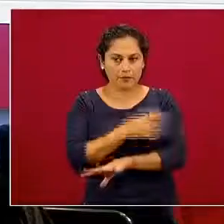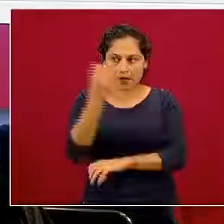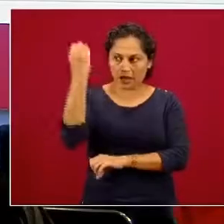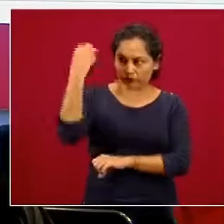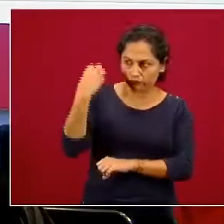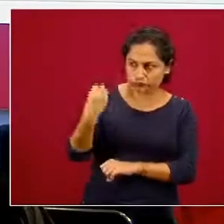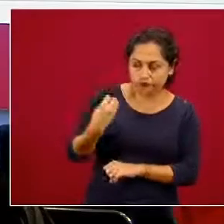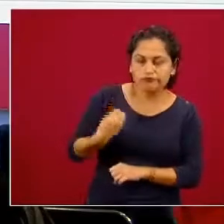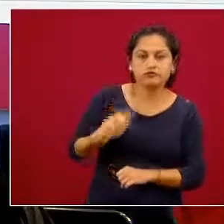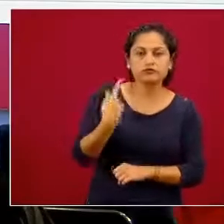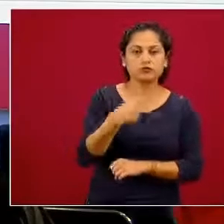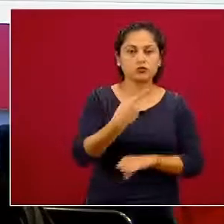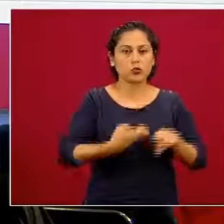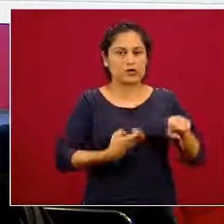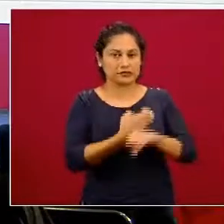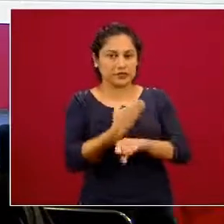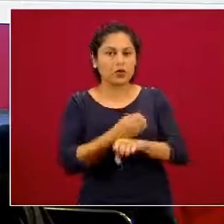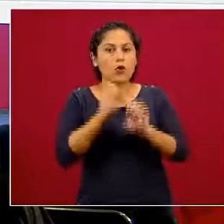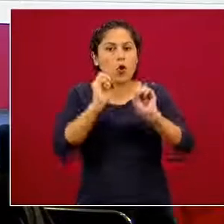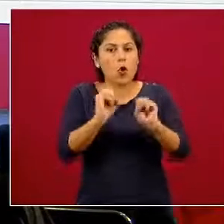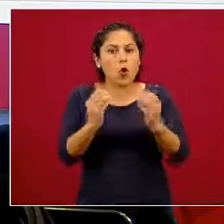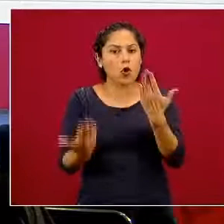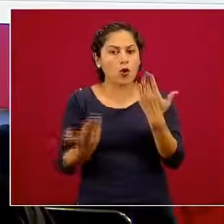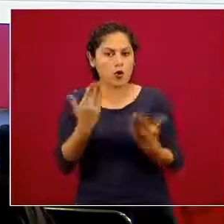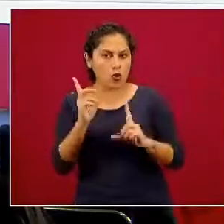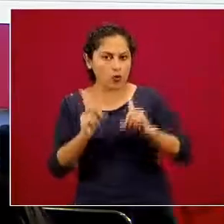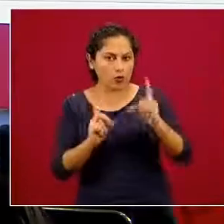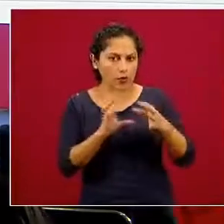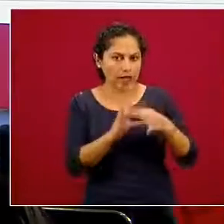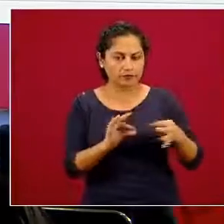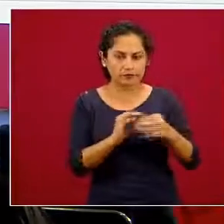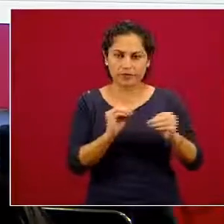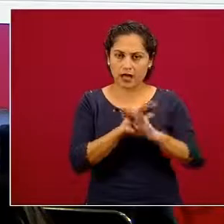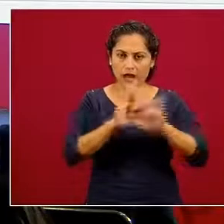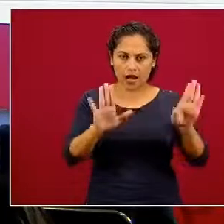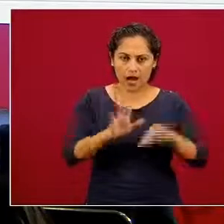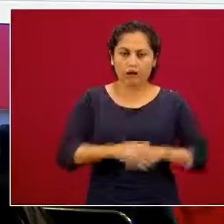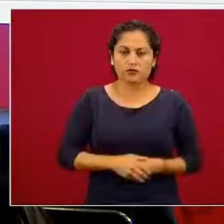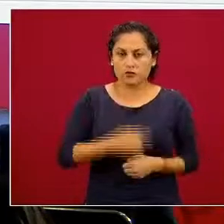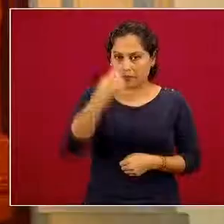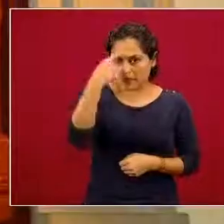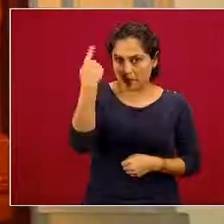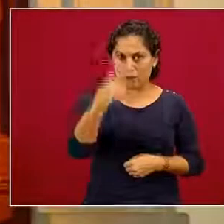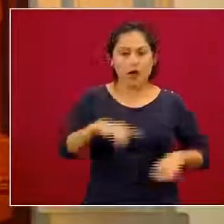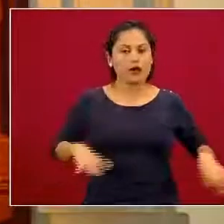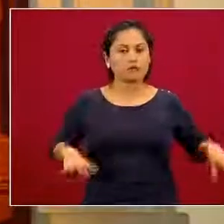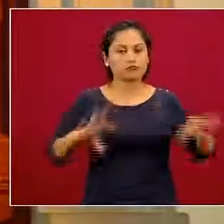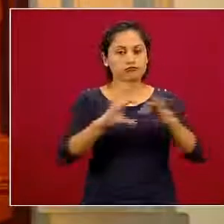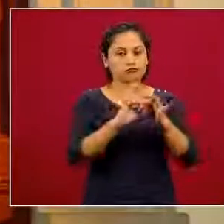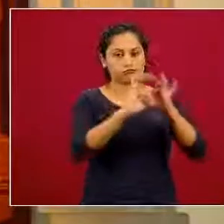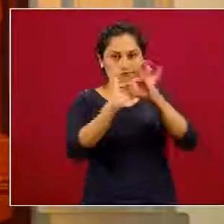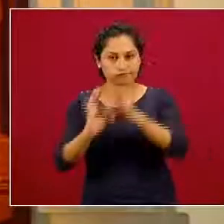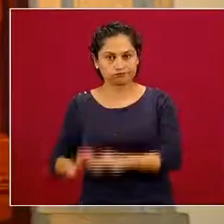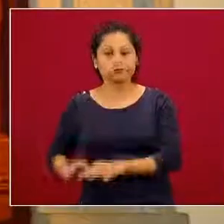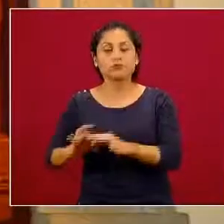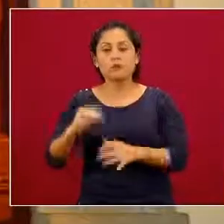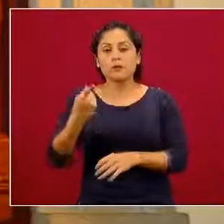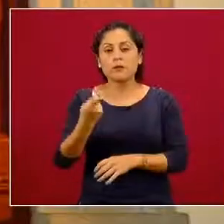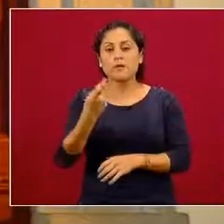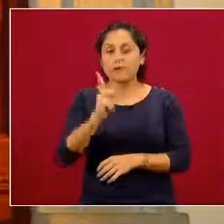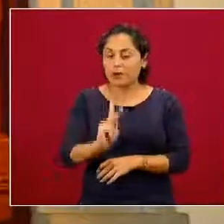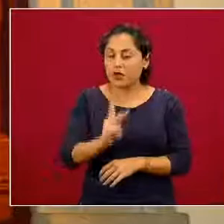que pudieran haber sido diferentes entre los que están en el nivel estatal y en el nivel federal, pero siempre basados en sus dos fuentes